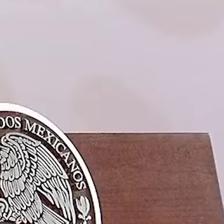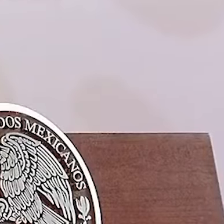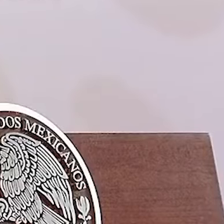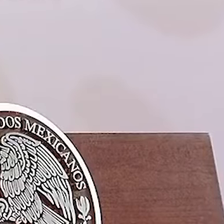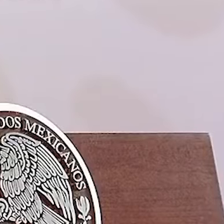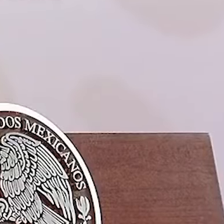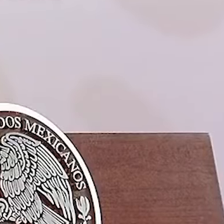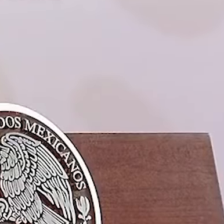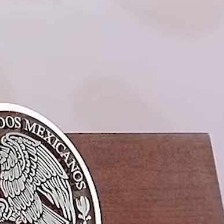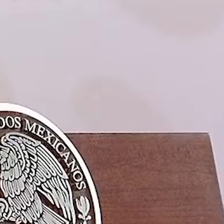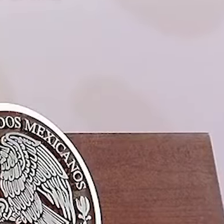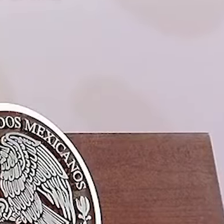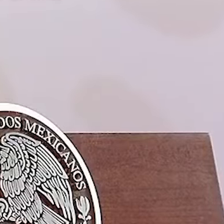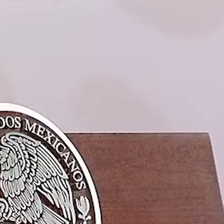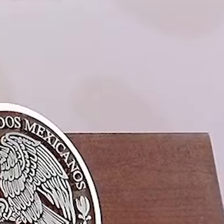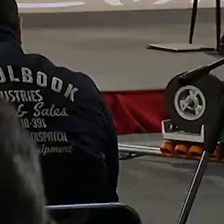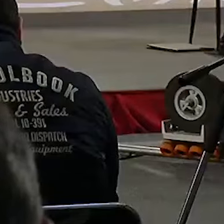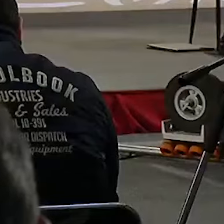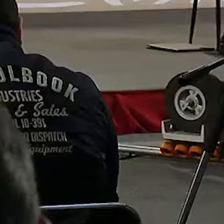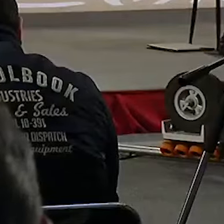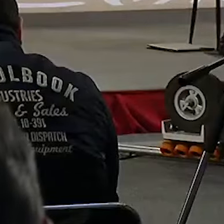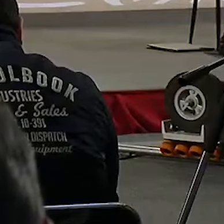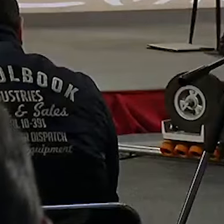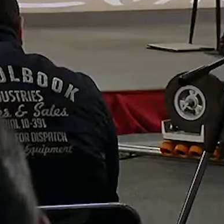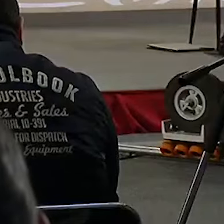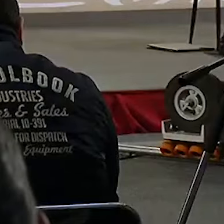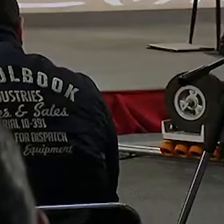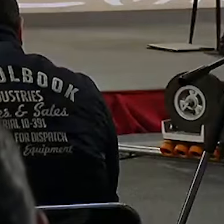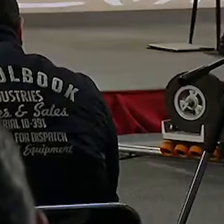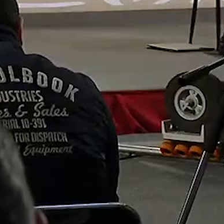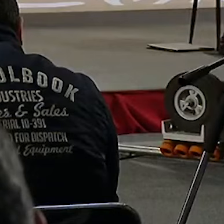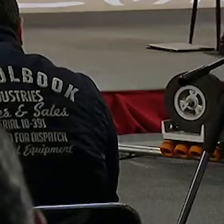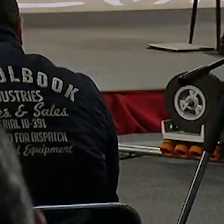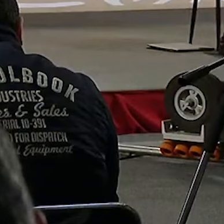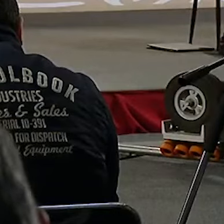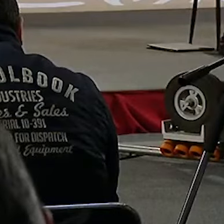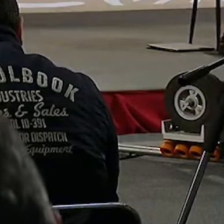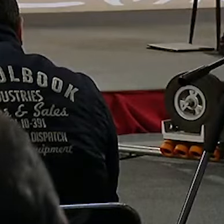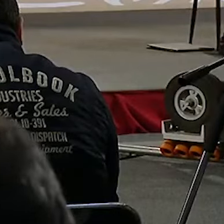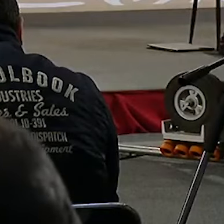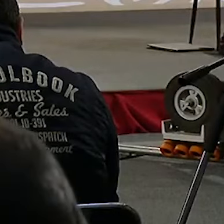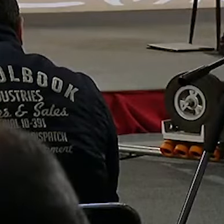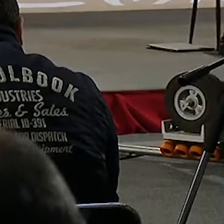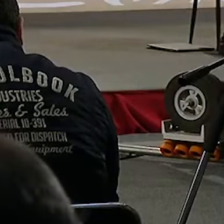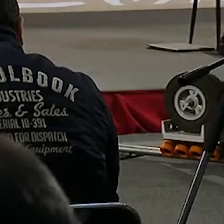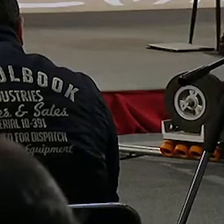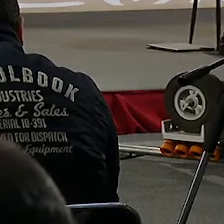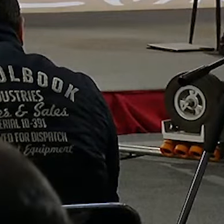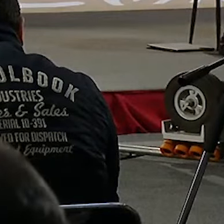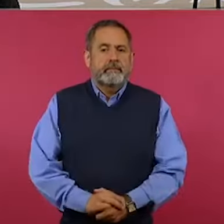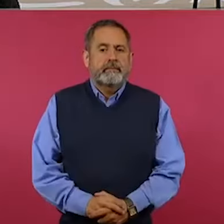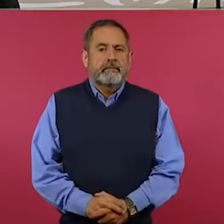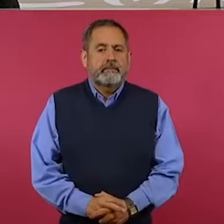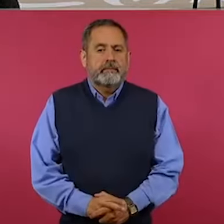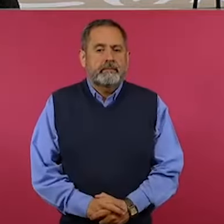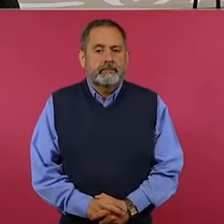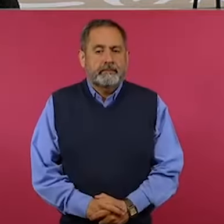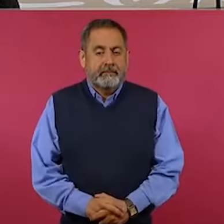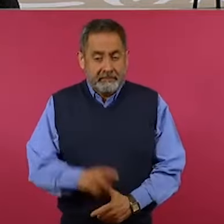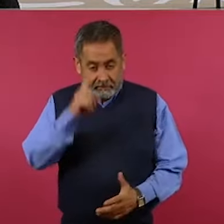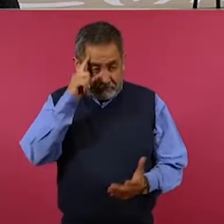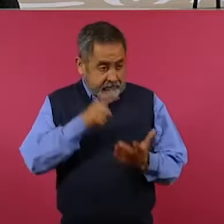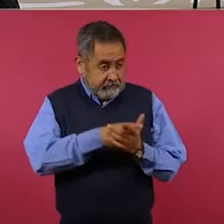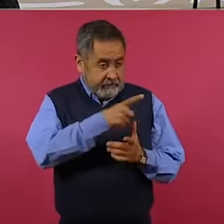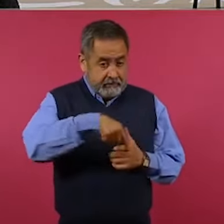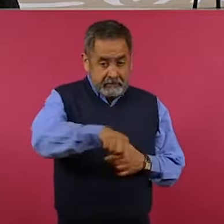Rocío Nale la hayan hecho